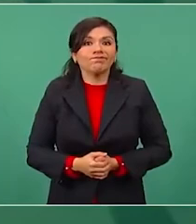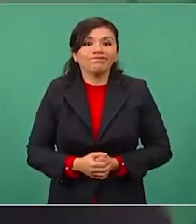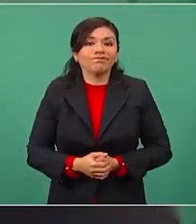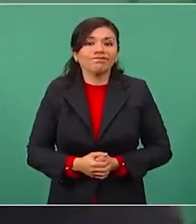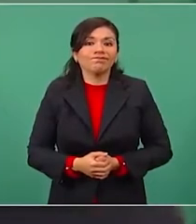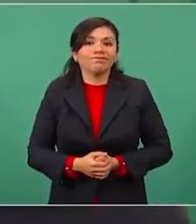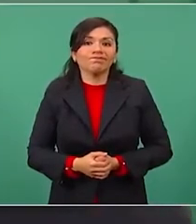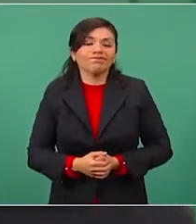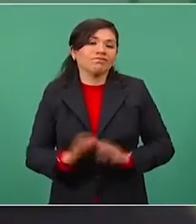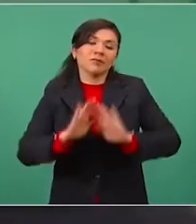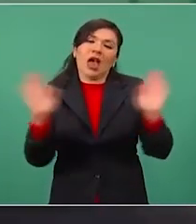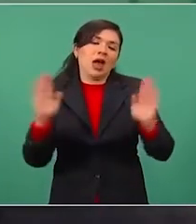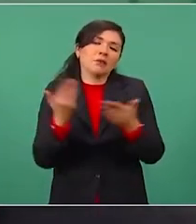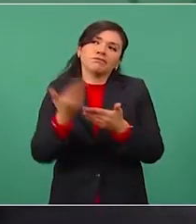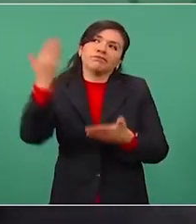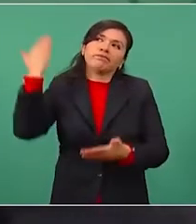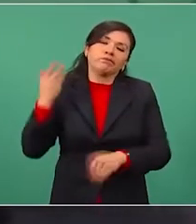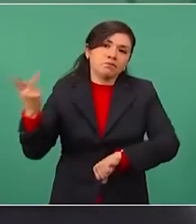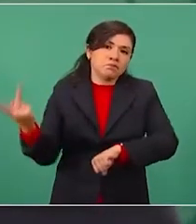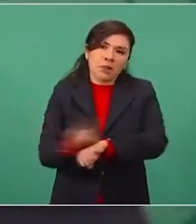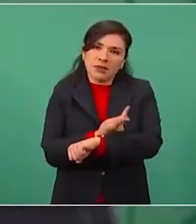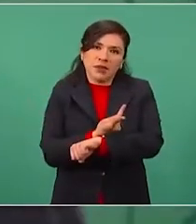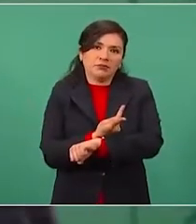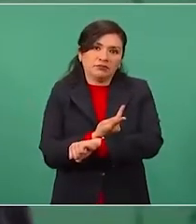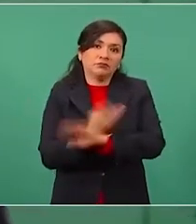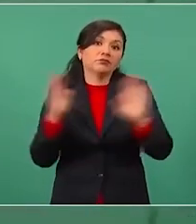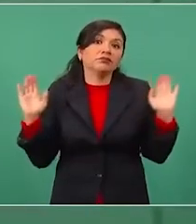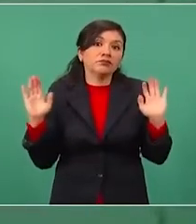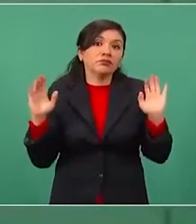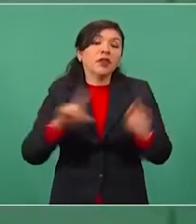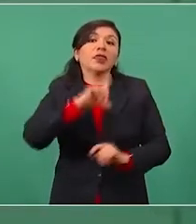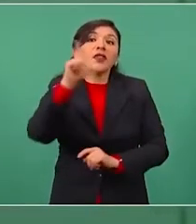la historia, lo dirá.